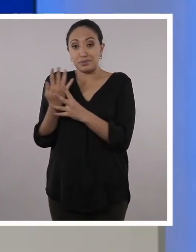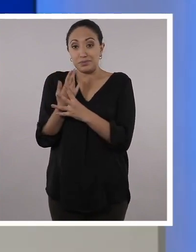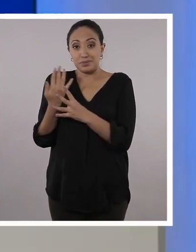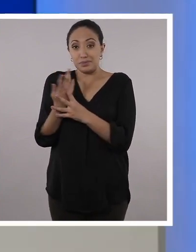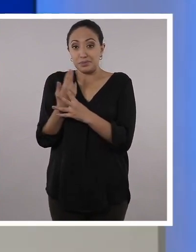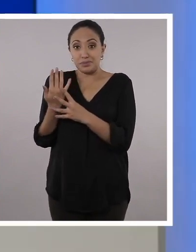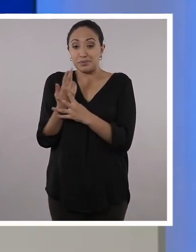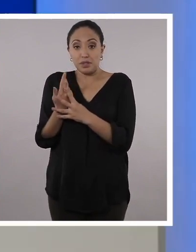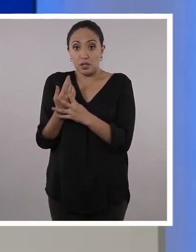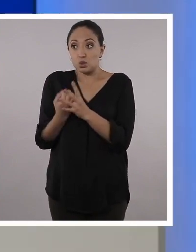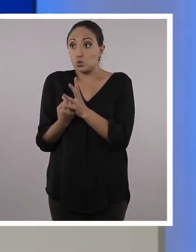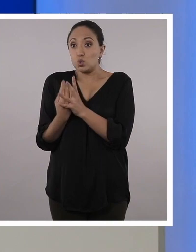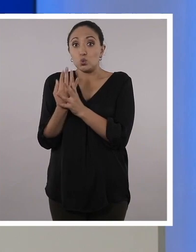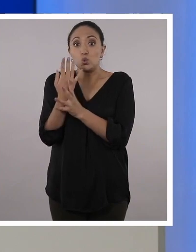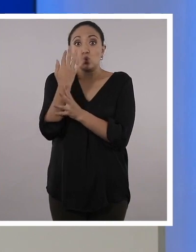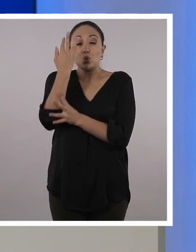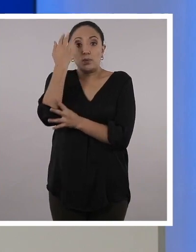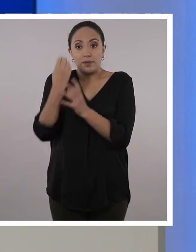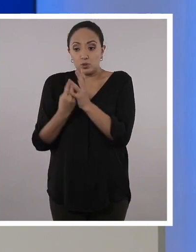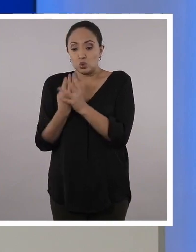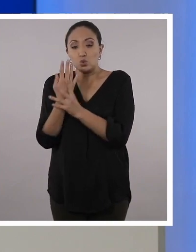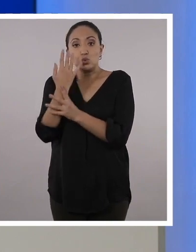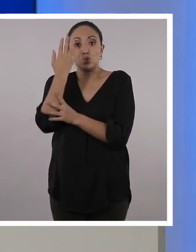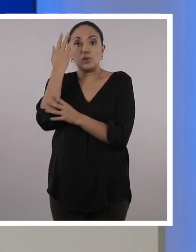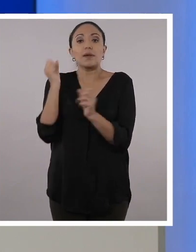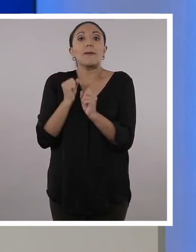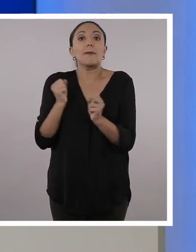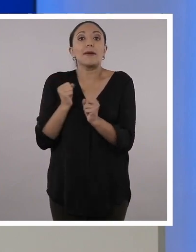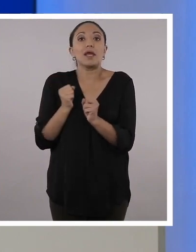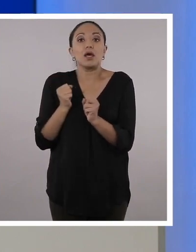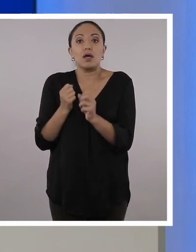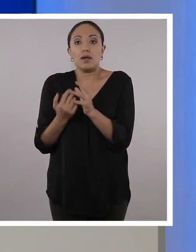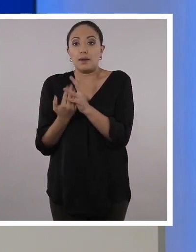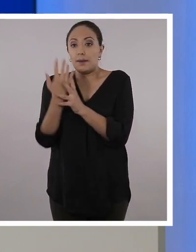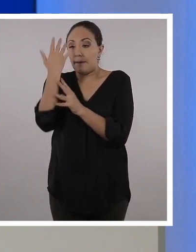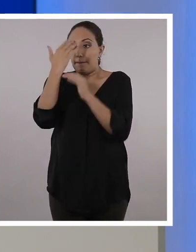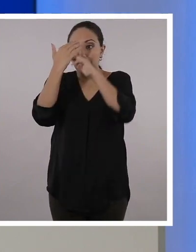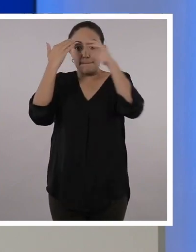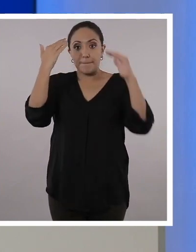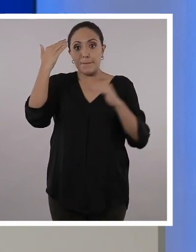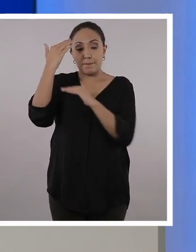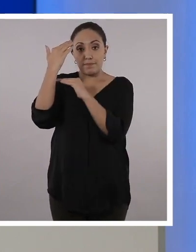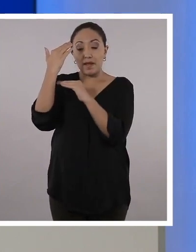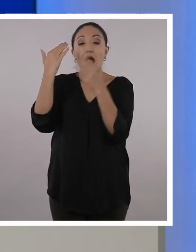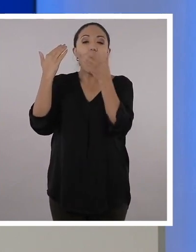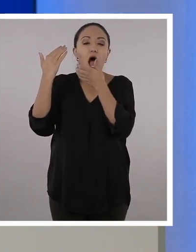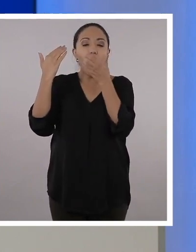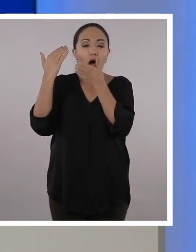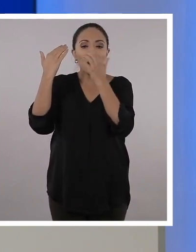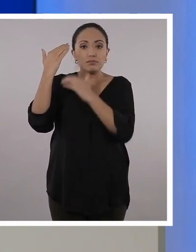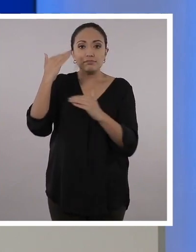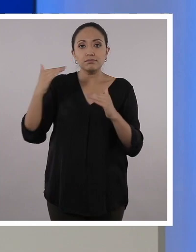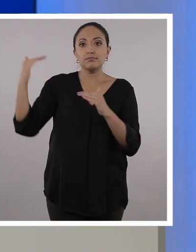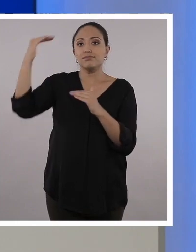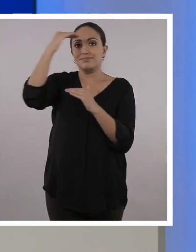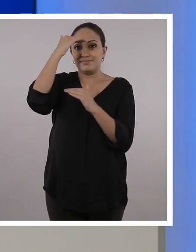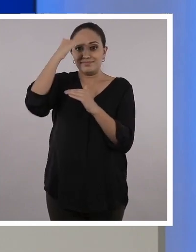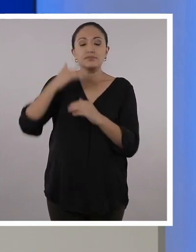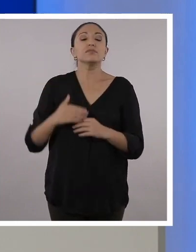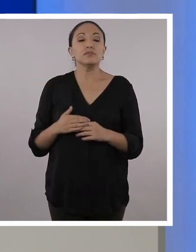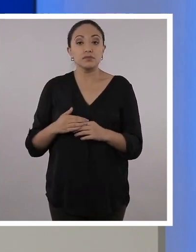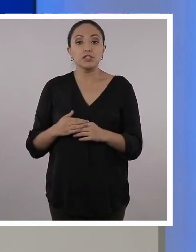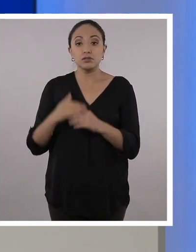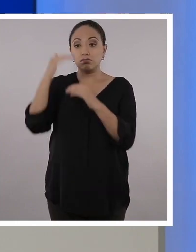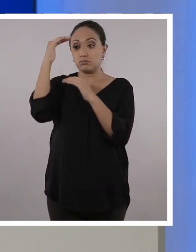va a haber un movimiento. Van a subir los fluidos fríos, van a bajar, mientras que los fluidos calientes van a subir.